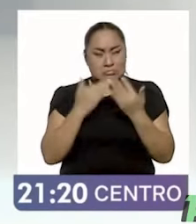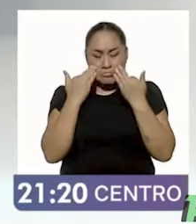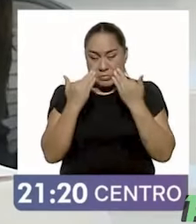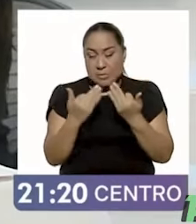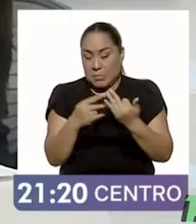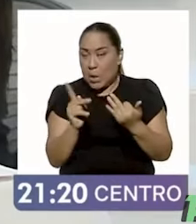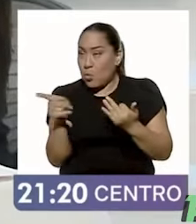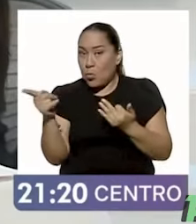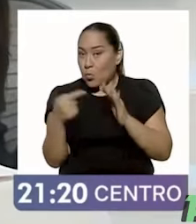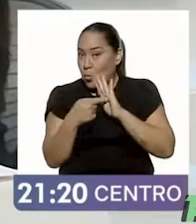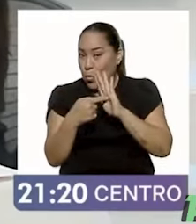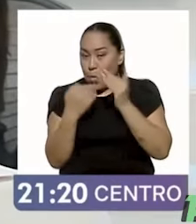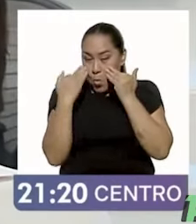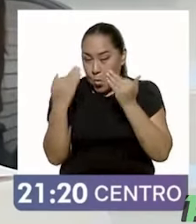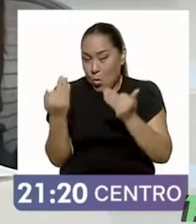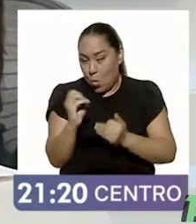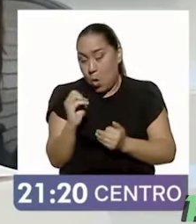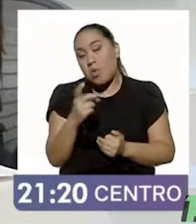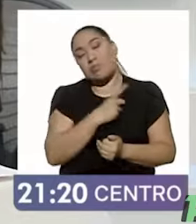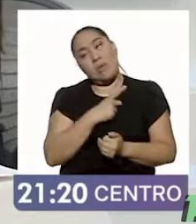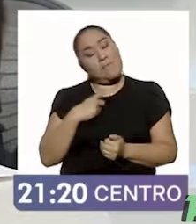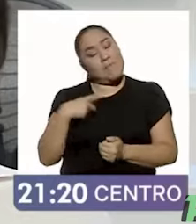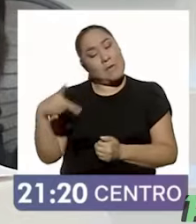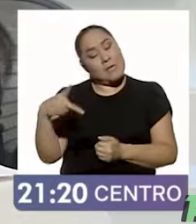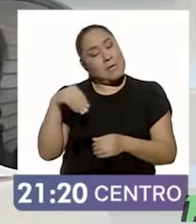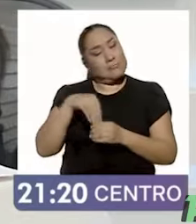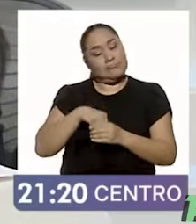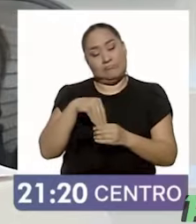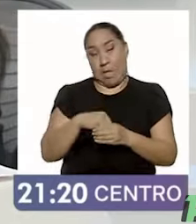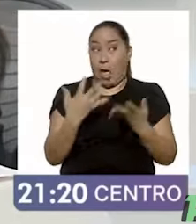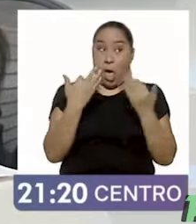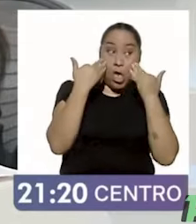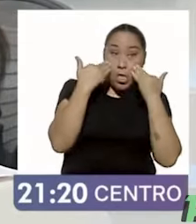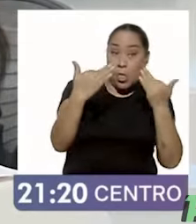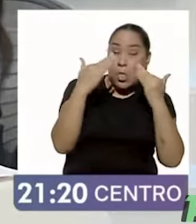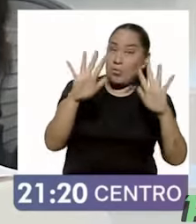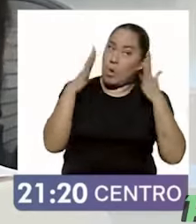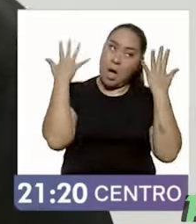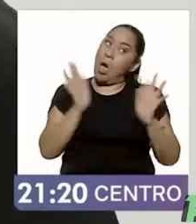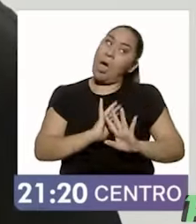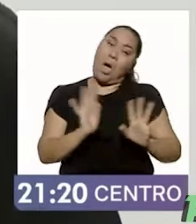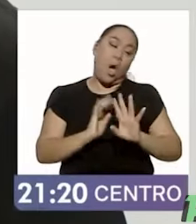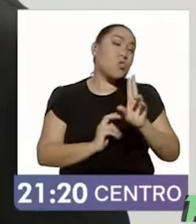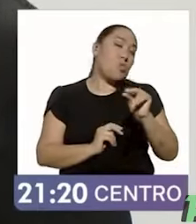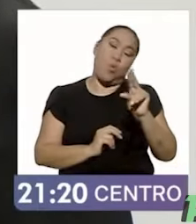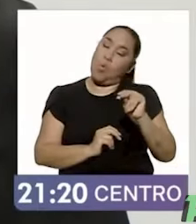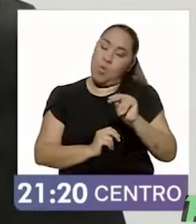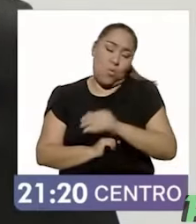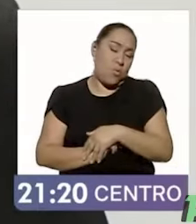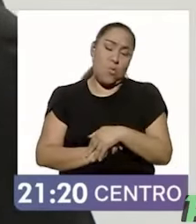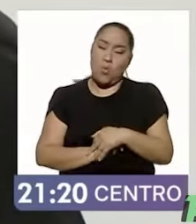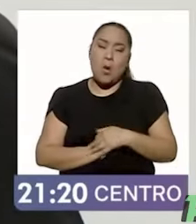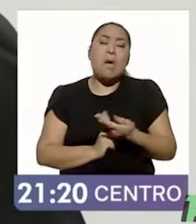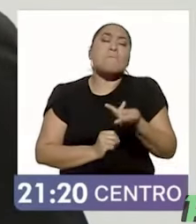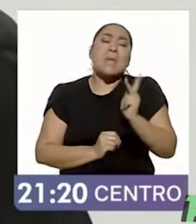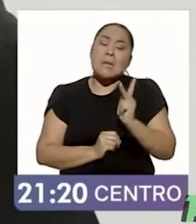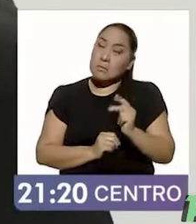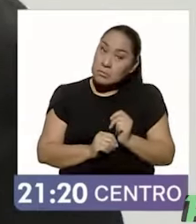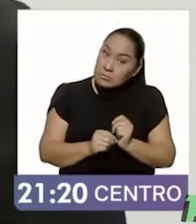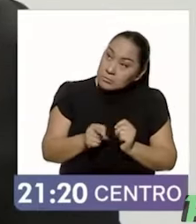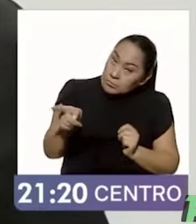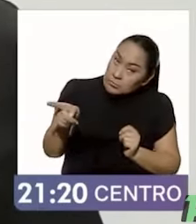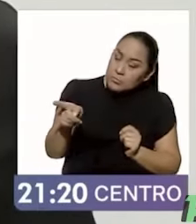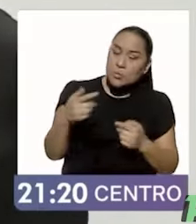mostraron, claro, como debe de ser, hay que guardarse. Hay que guardarse, no vamos a andar mostrando las cosas, pero ahí está la fuerza